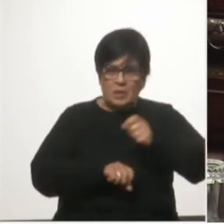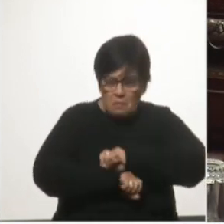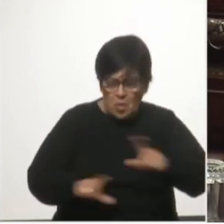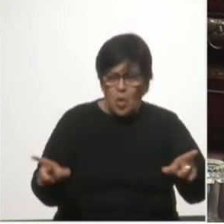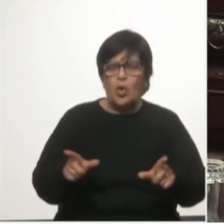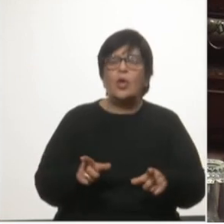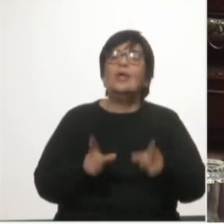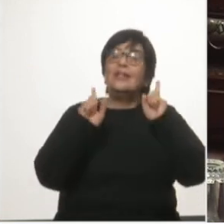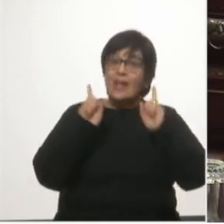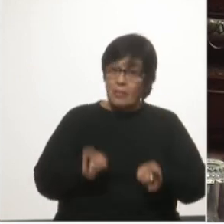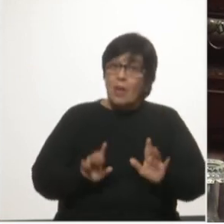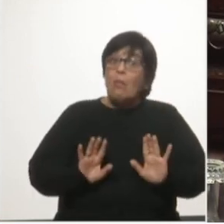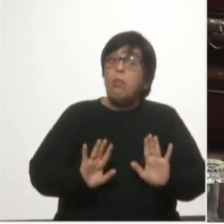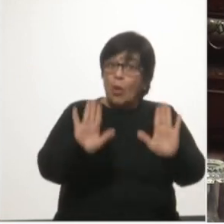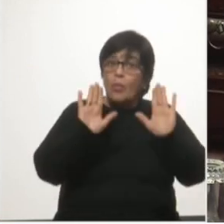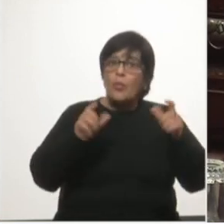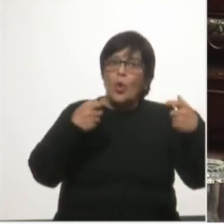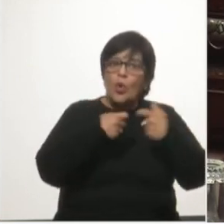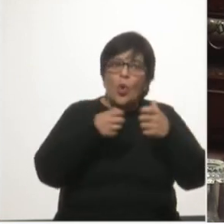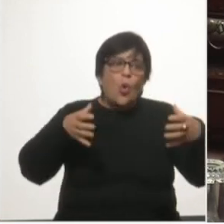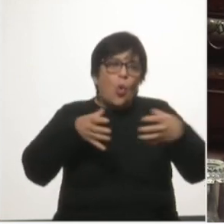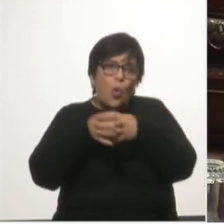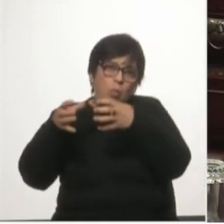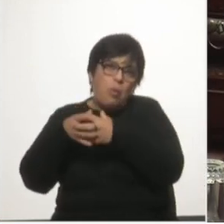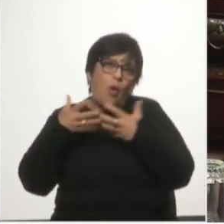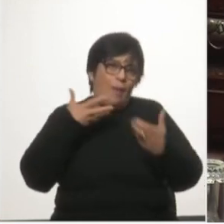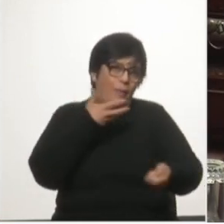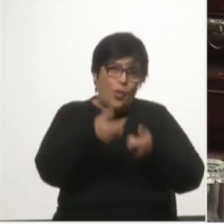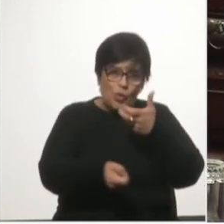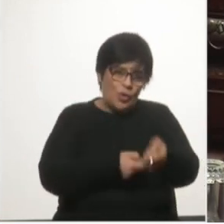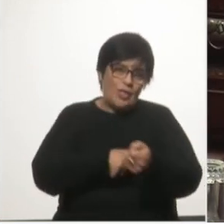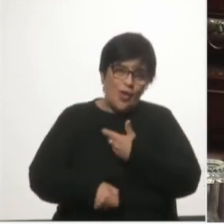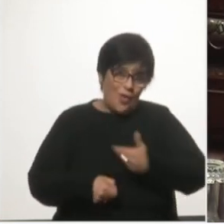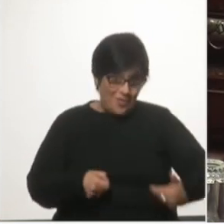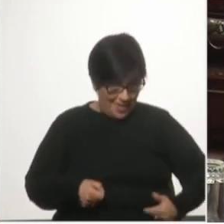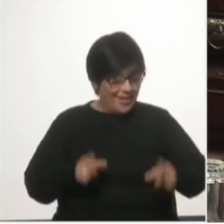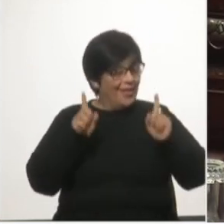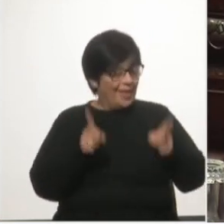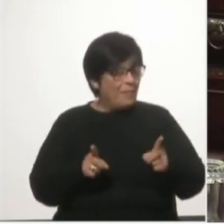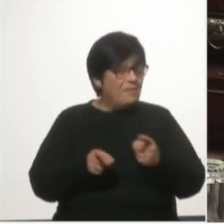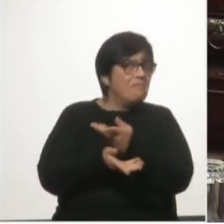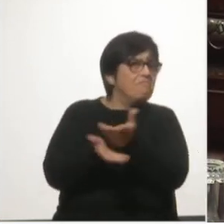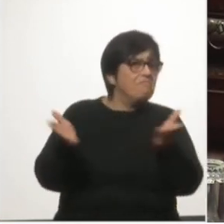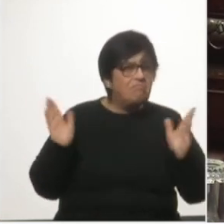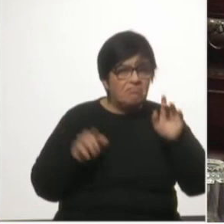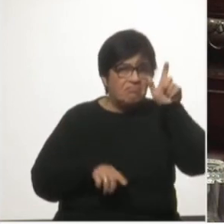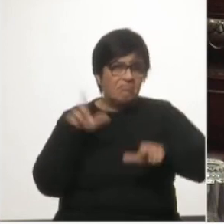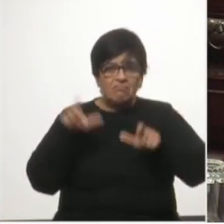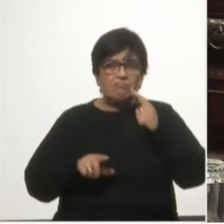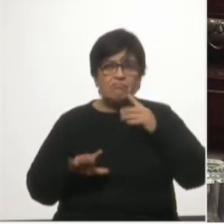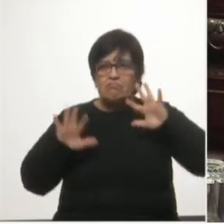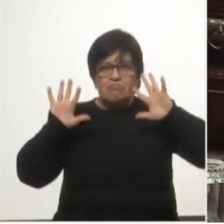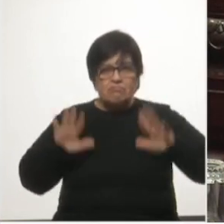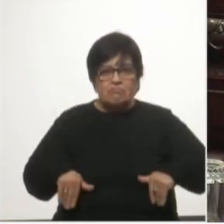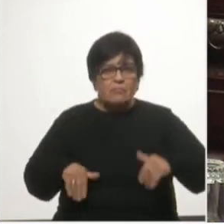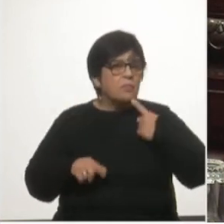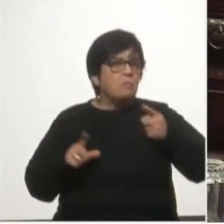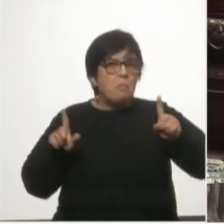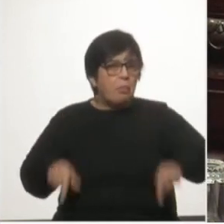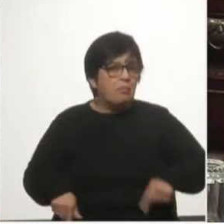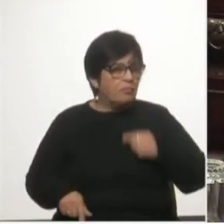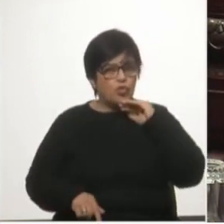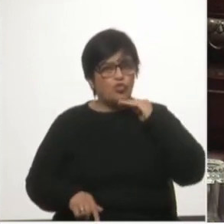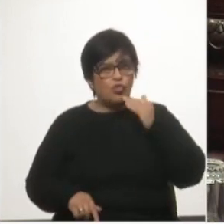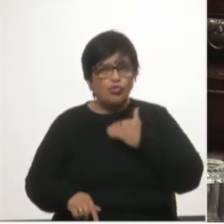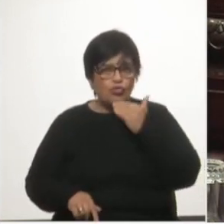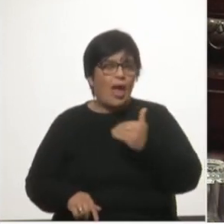incluso de los propios socios de la coalición de gobierno a la opinión pública no se conocen porque no hubo